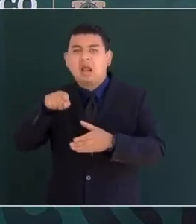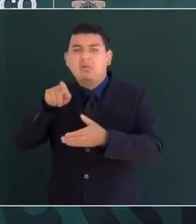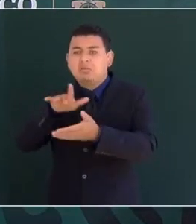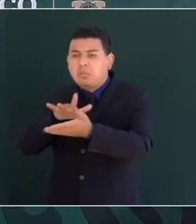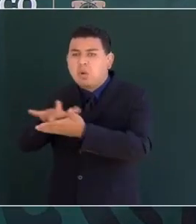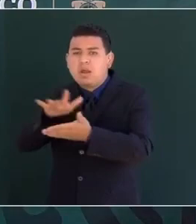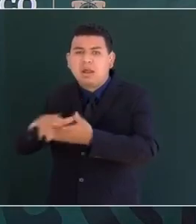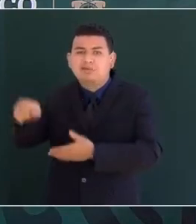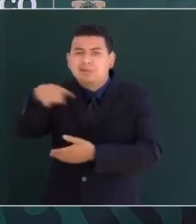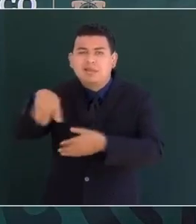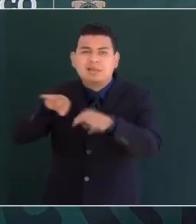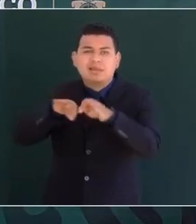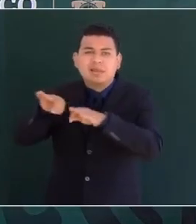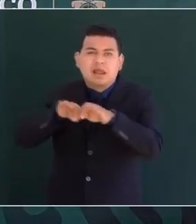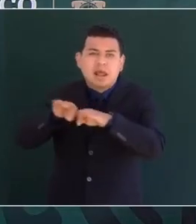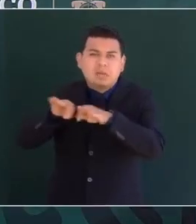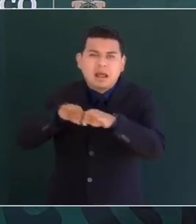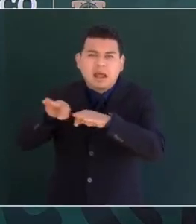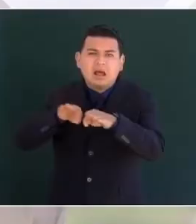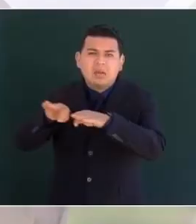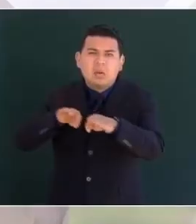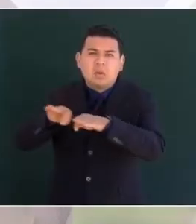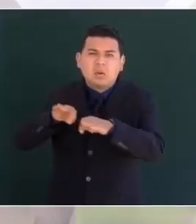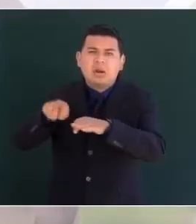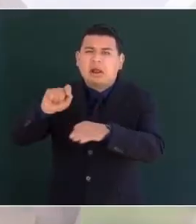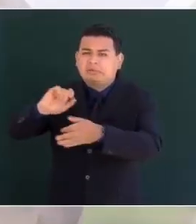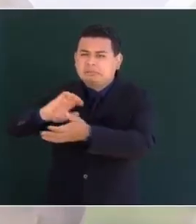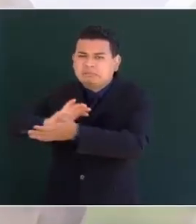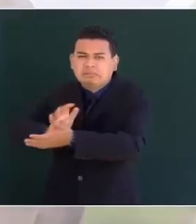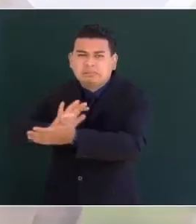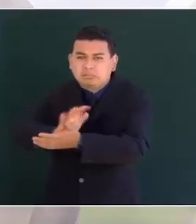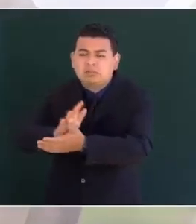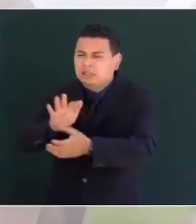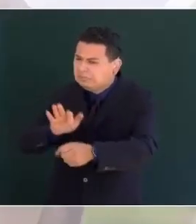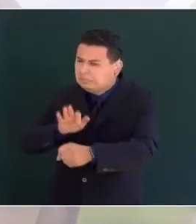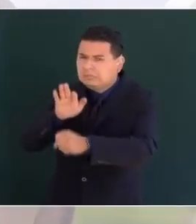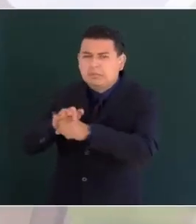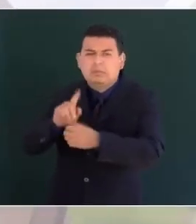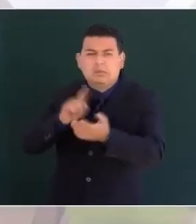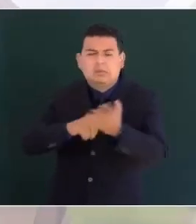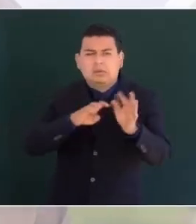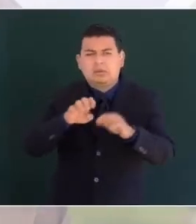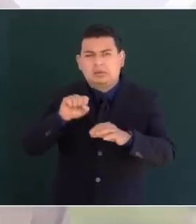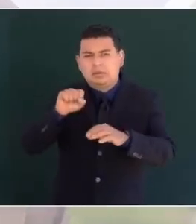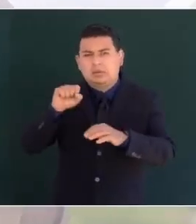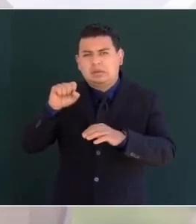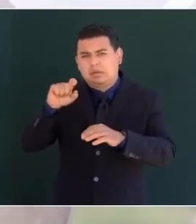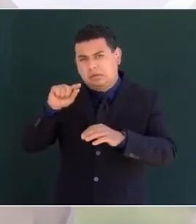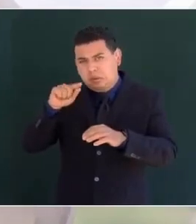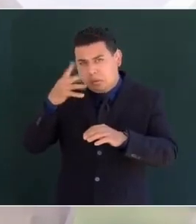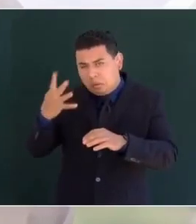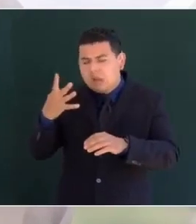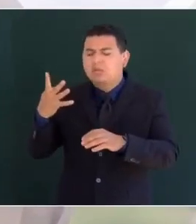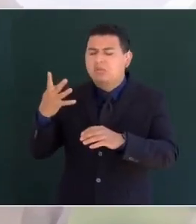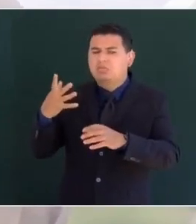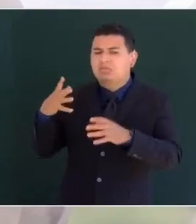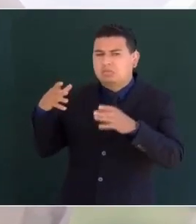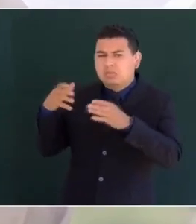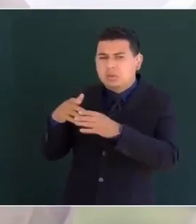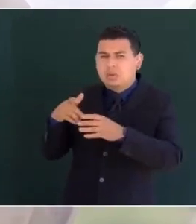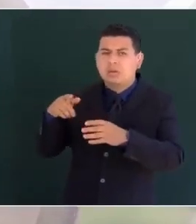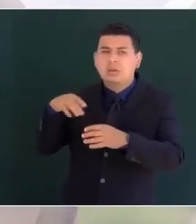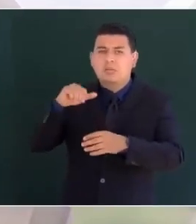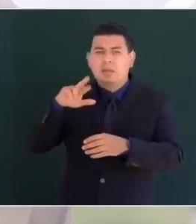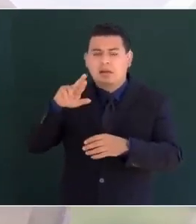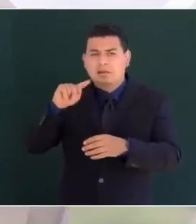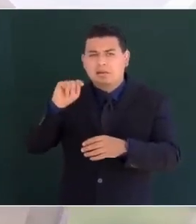granjas, en 1974, cuando Martin